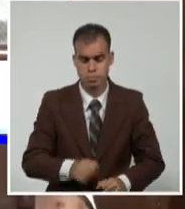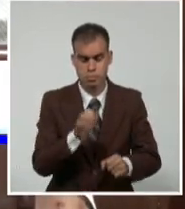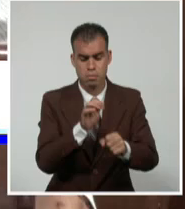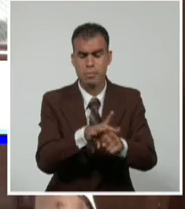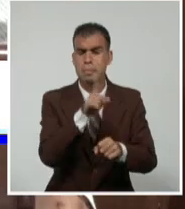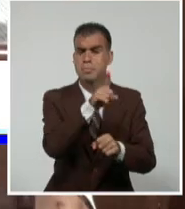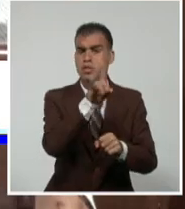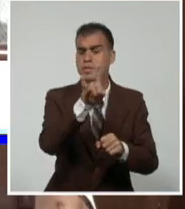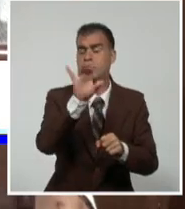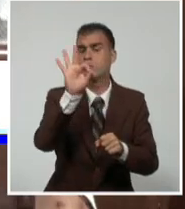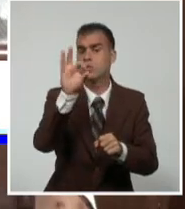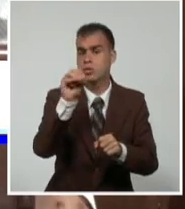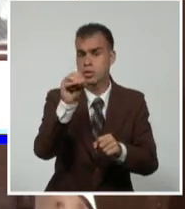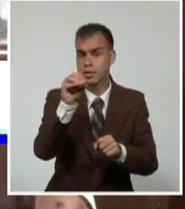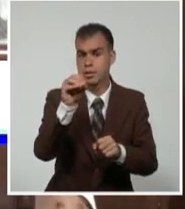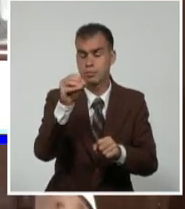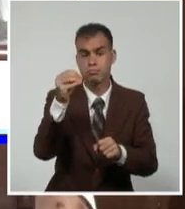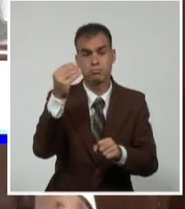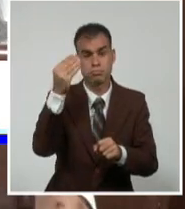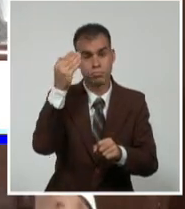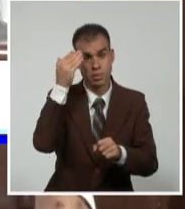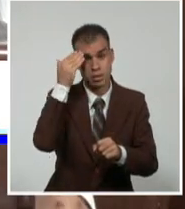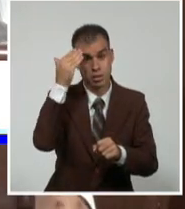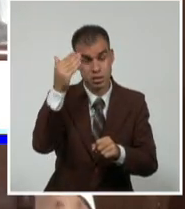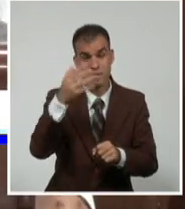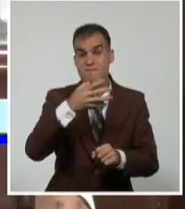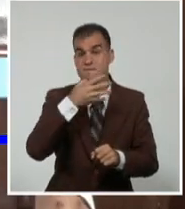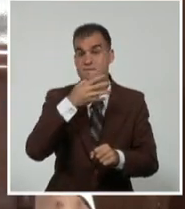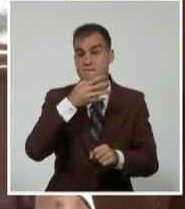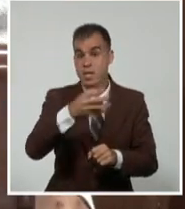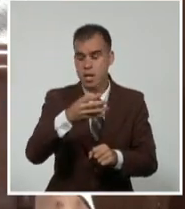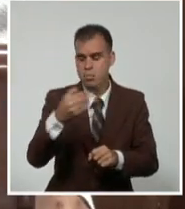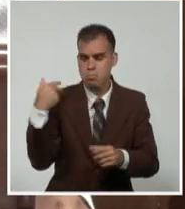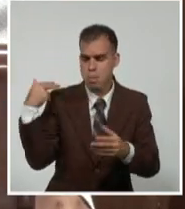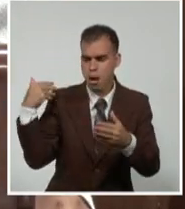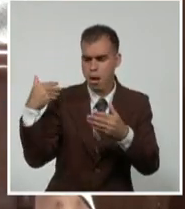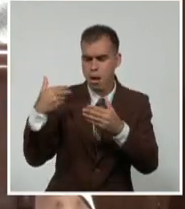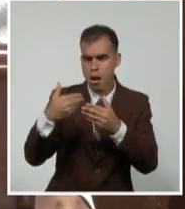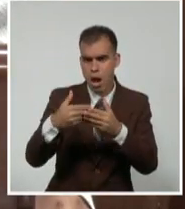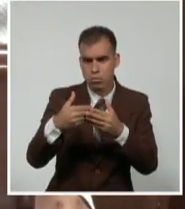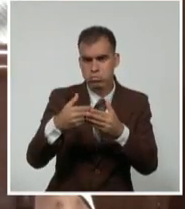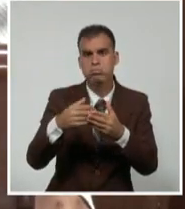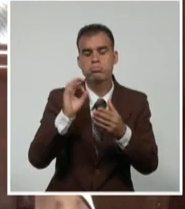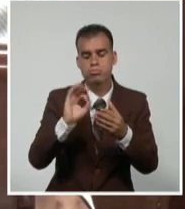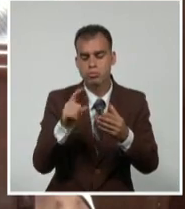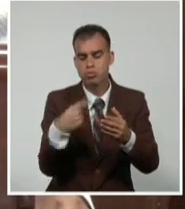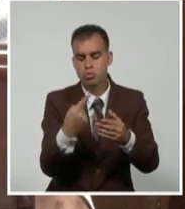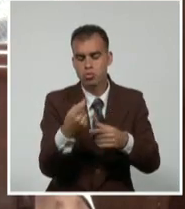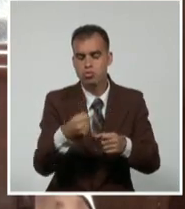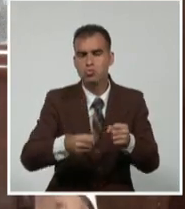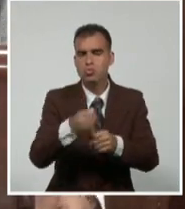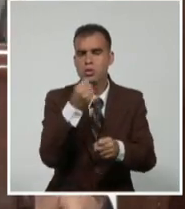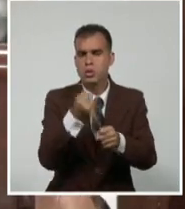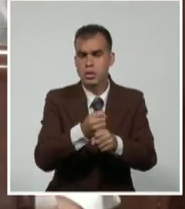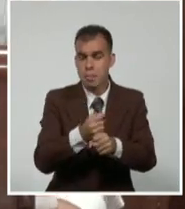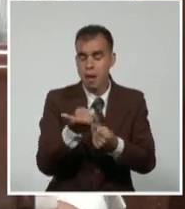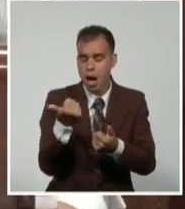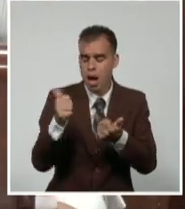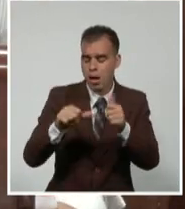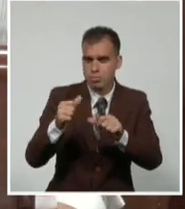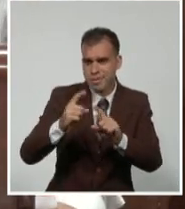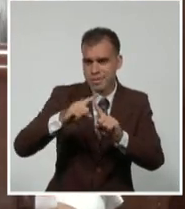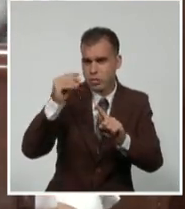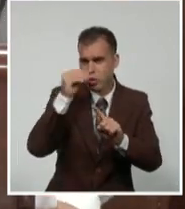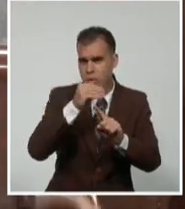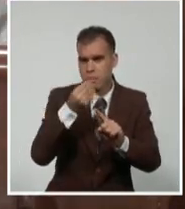por supuesto por la idea esa visionaria de nuestro comandante en jefe, de utilizar la ingeniería genética y la biotecnología para desarrollar